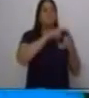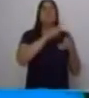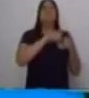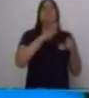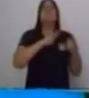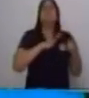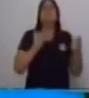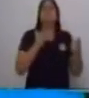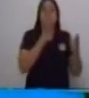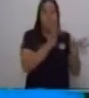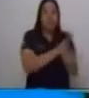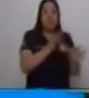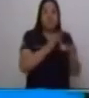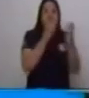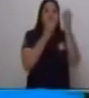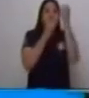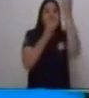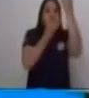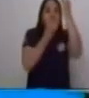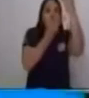función de informar.